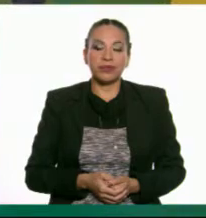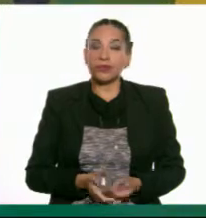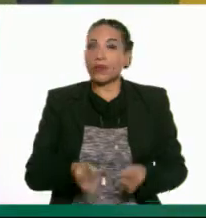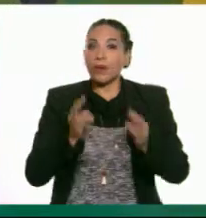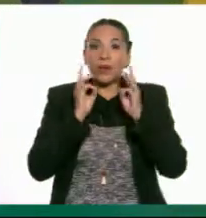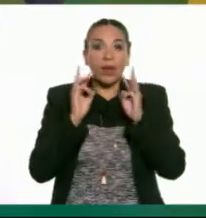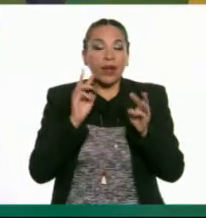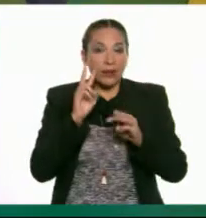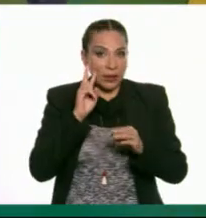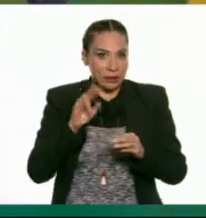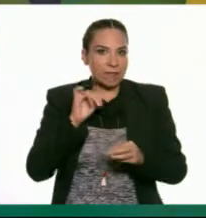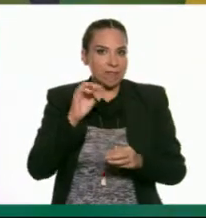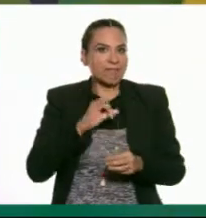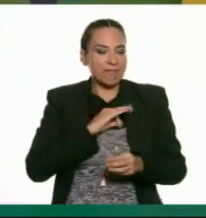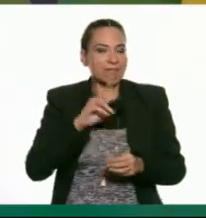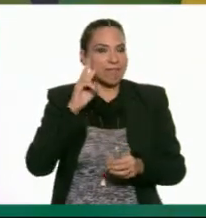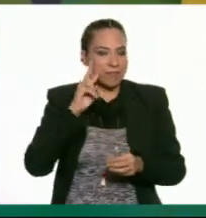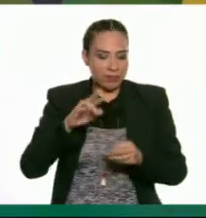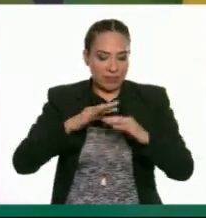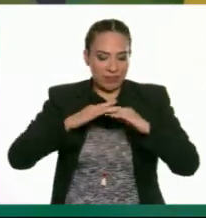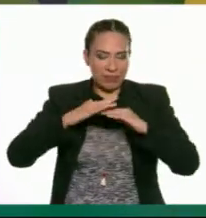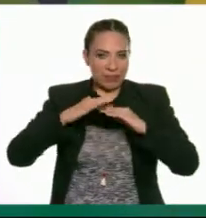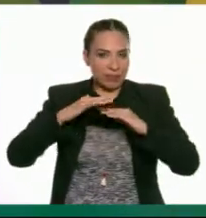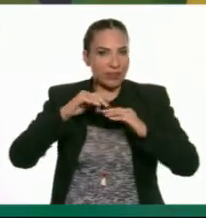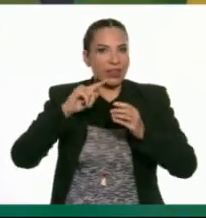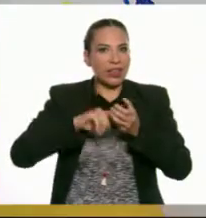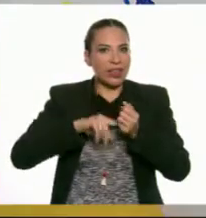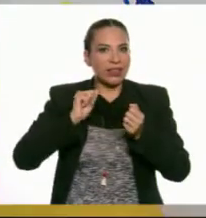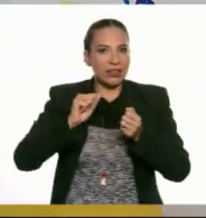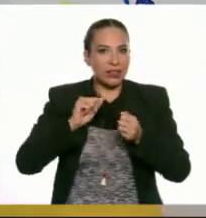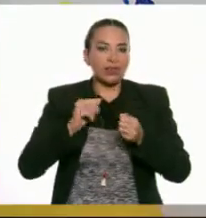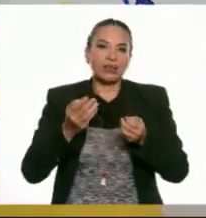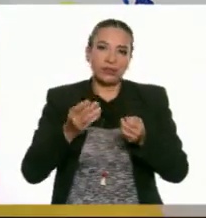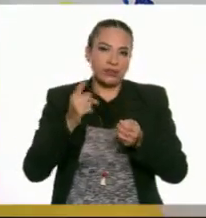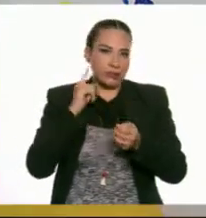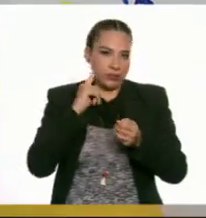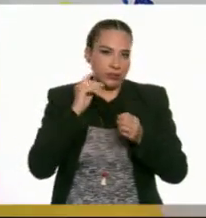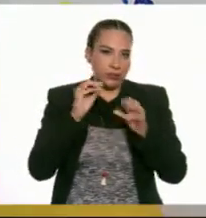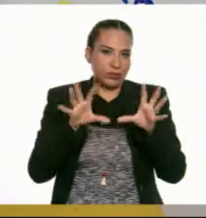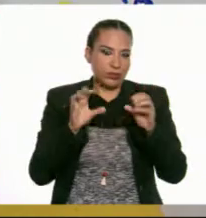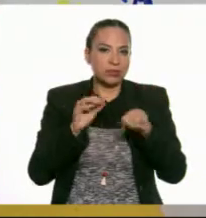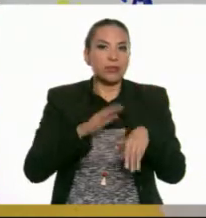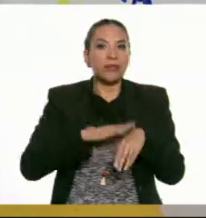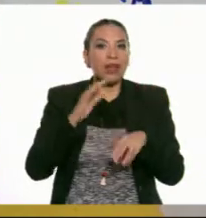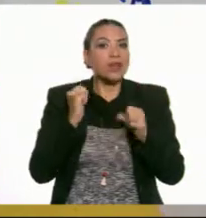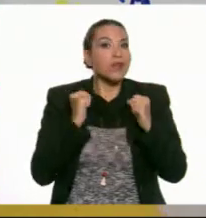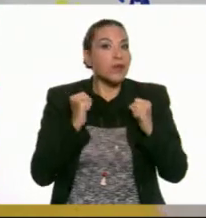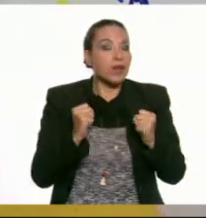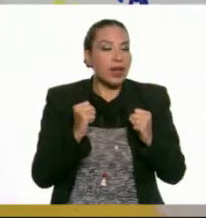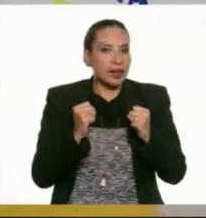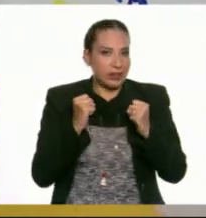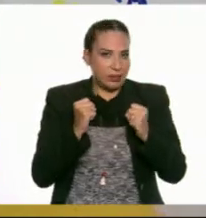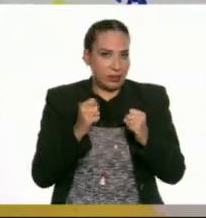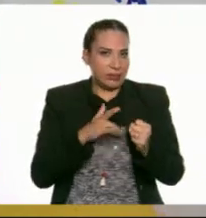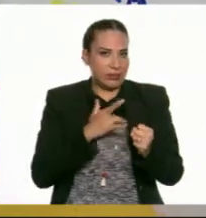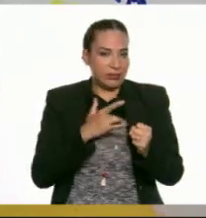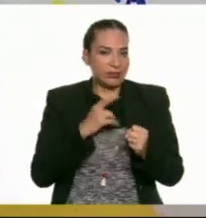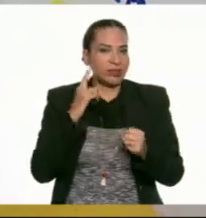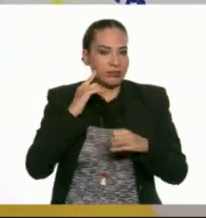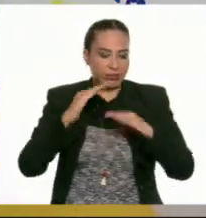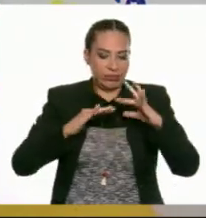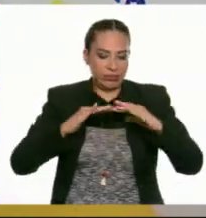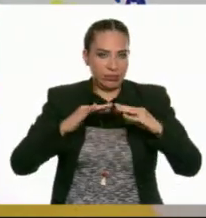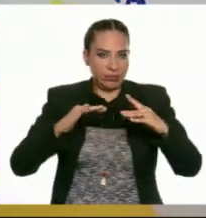¡Guau! Entonces sí podemos ver esa vibración en las bocinas. Imagino también que entre más fuerte la intensidad, la